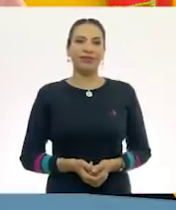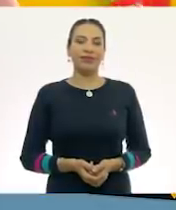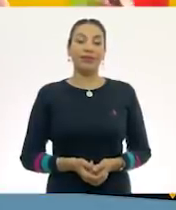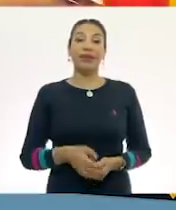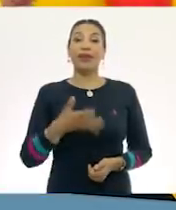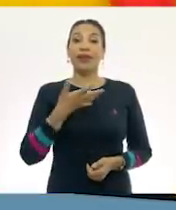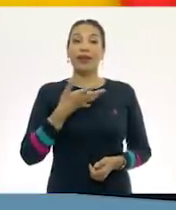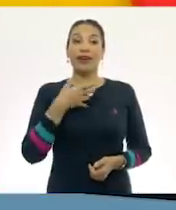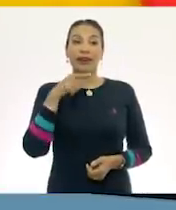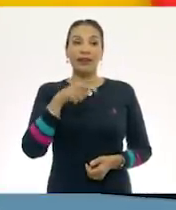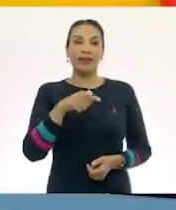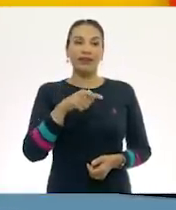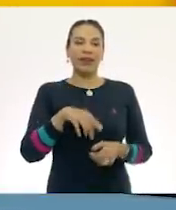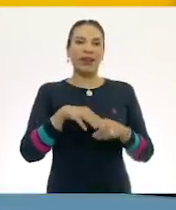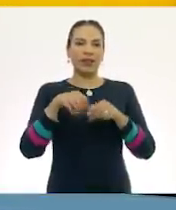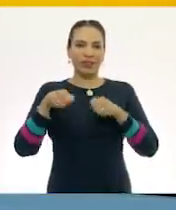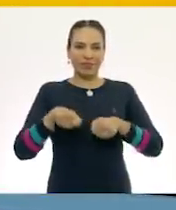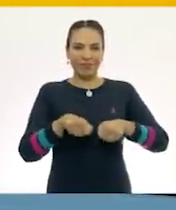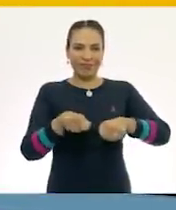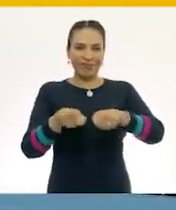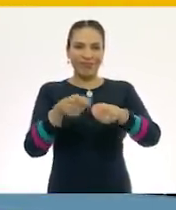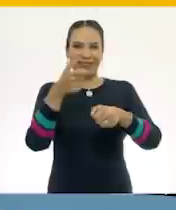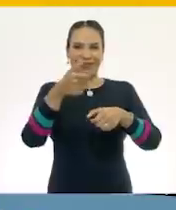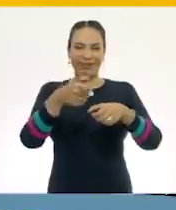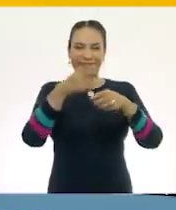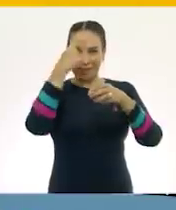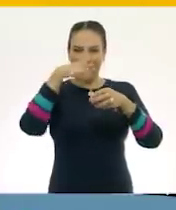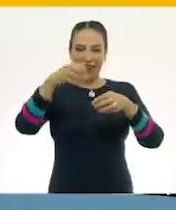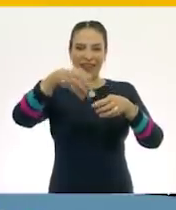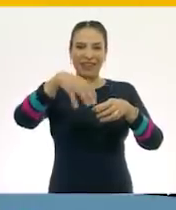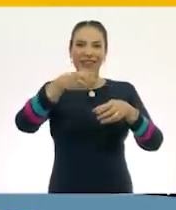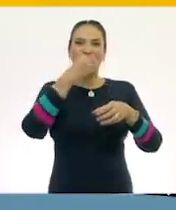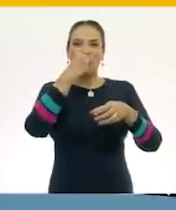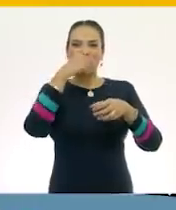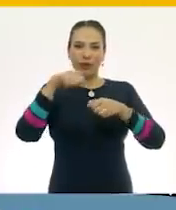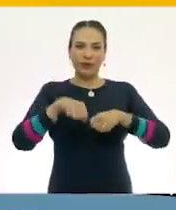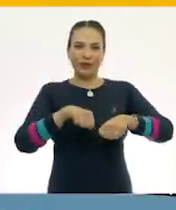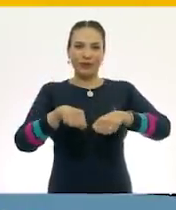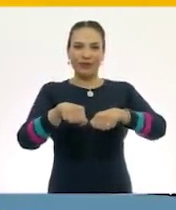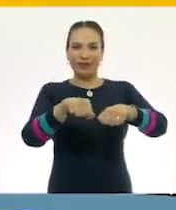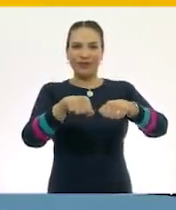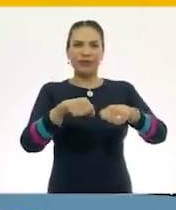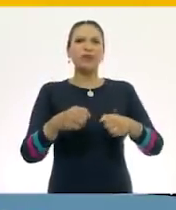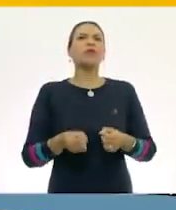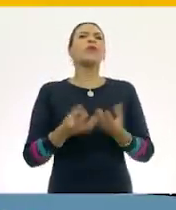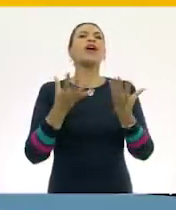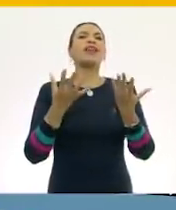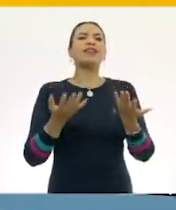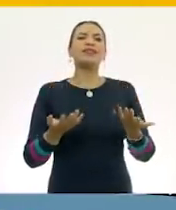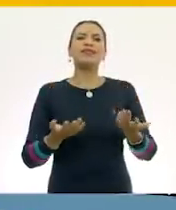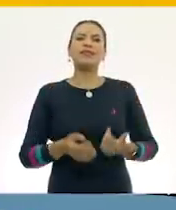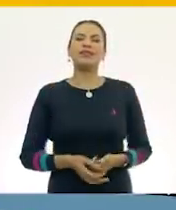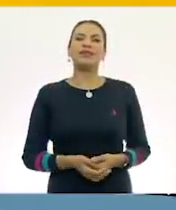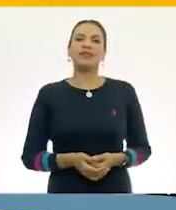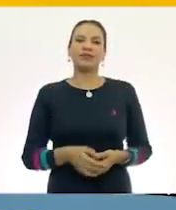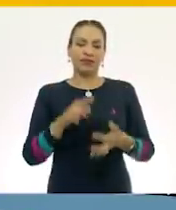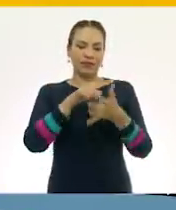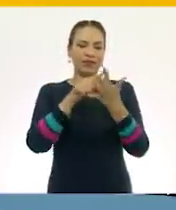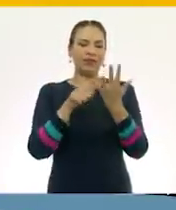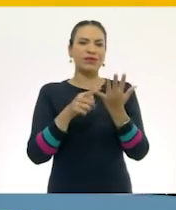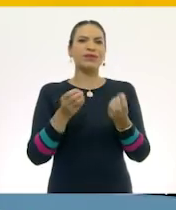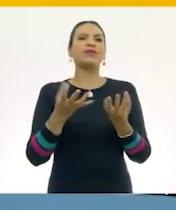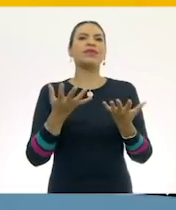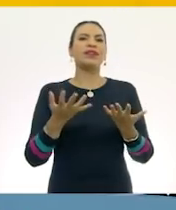Este... ¡Es un carrito del súper! ¡Mírenlo! ¡Ja, chiquitito! ¿Cuántos llevamos con este? ¿Lo saben?